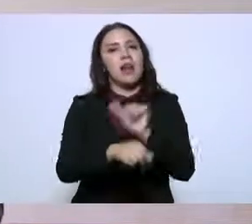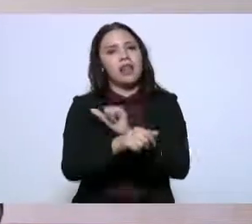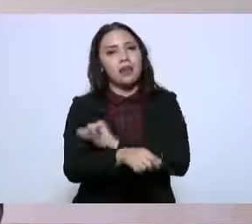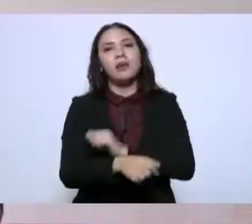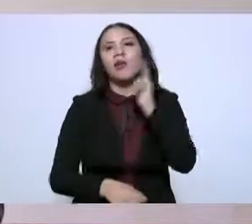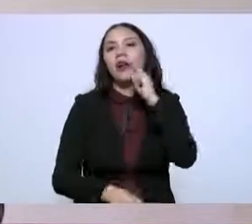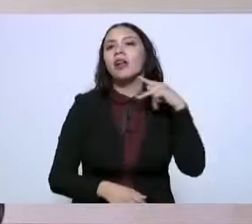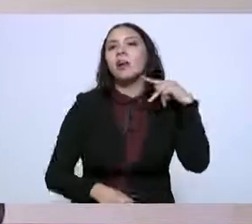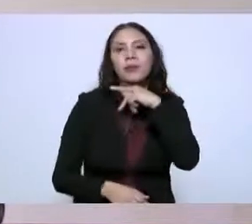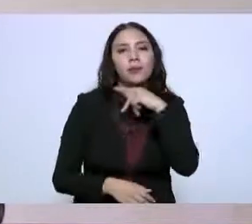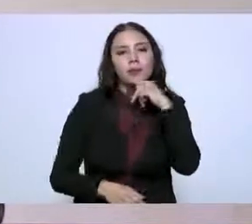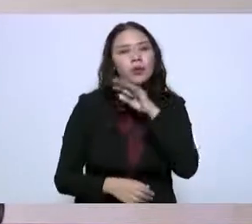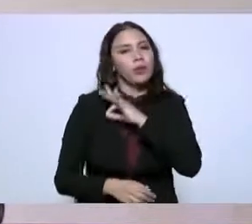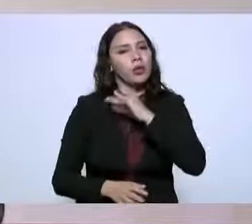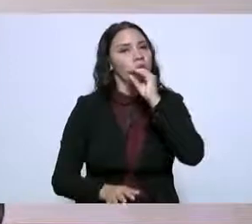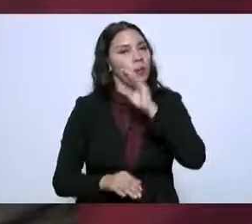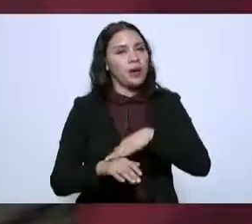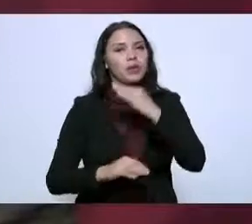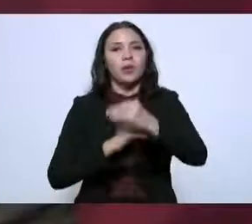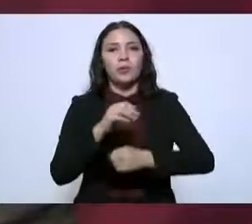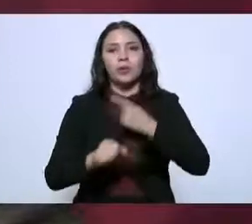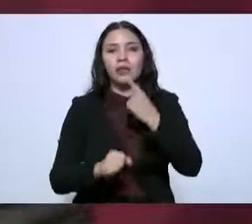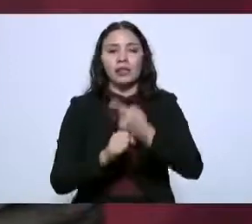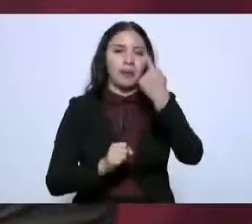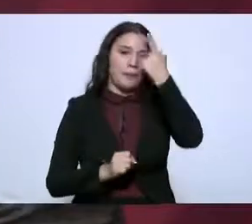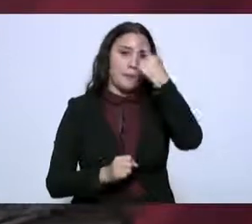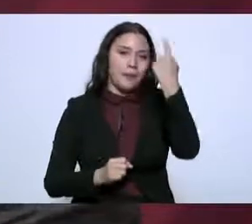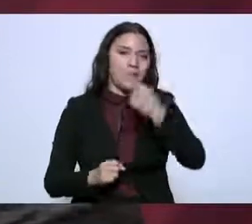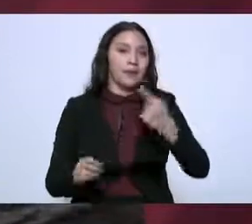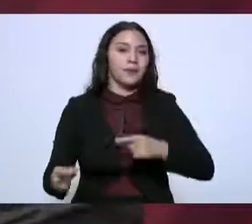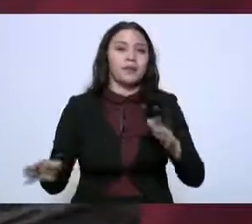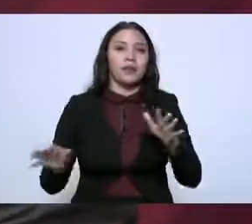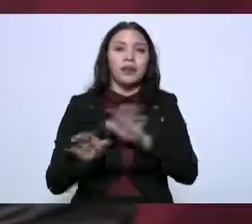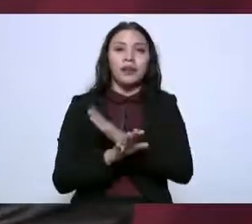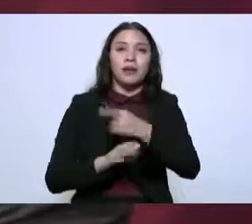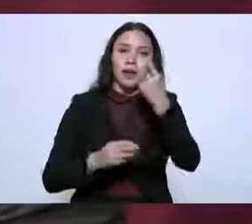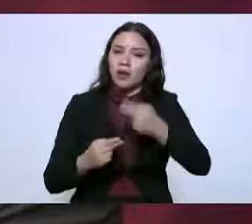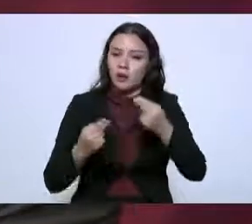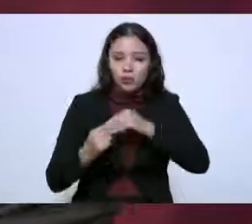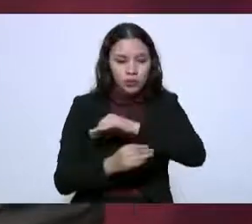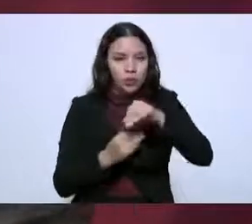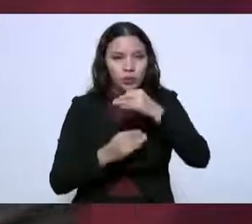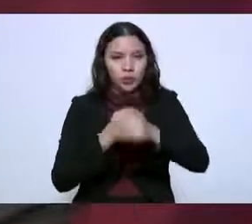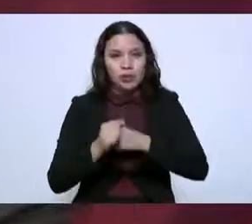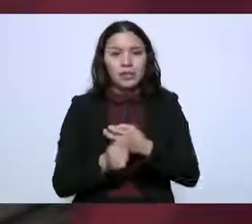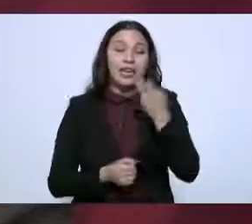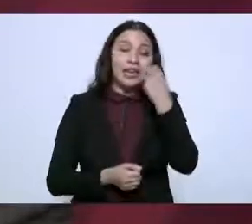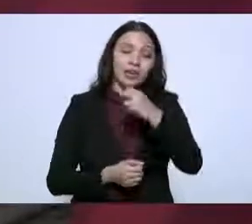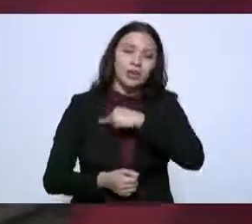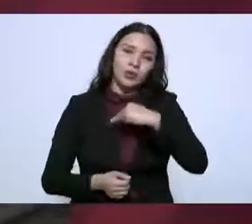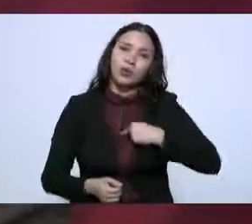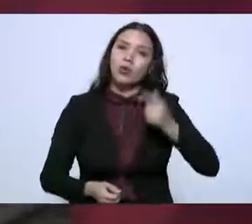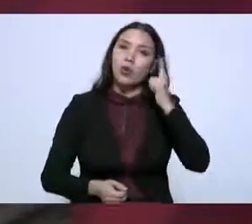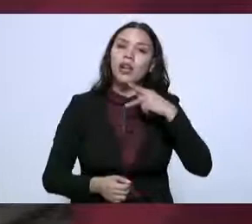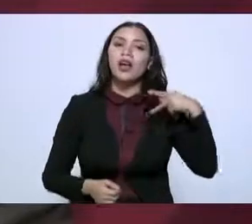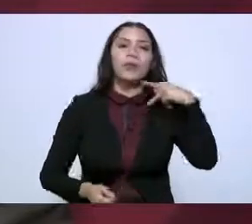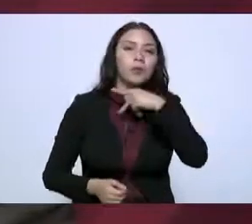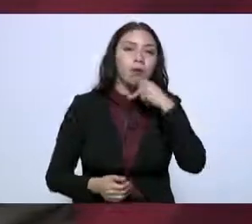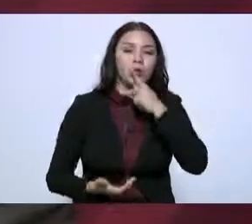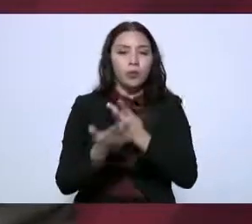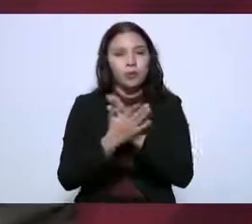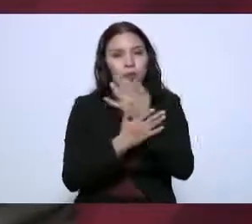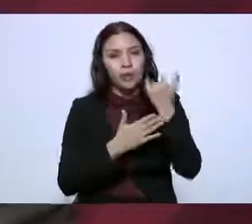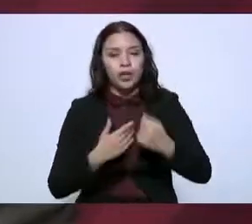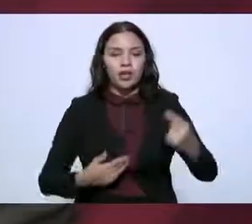la oportunidad de tener terminales de licuefacción para el comercio. Esos son los proyectos de gran